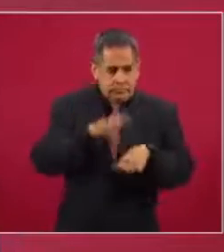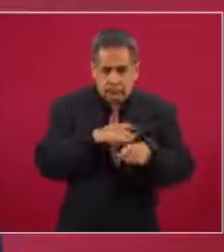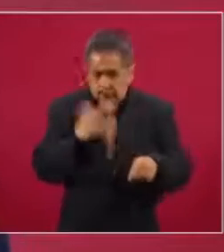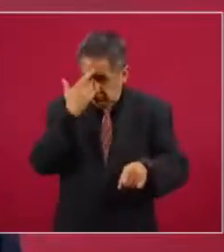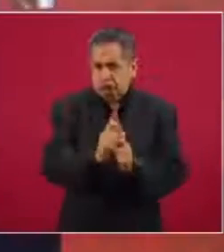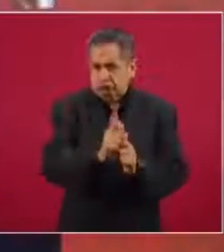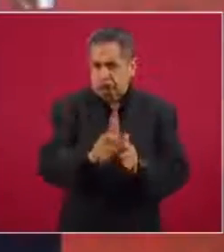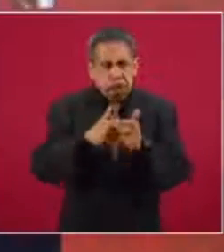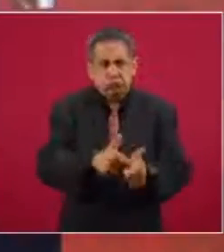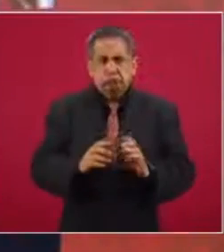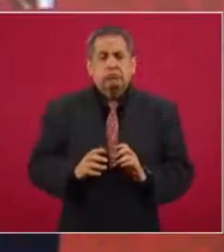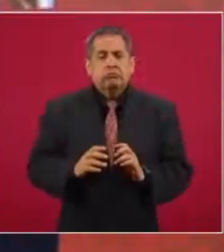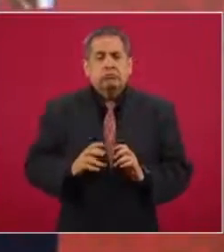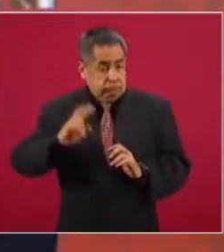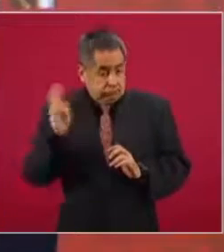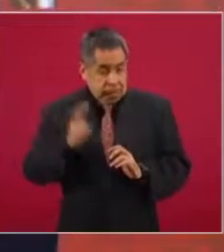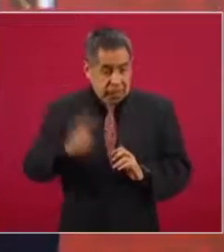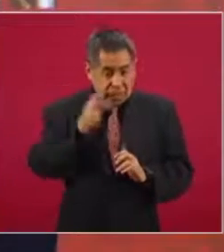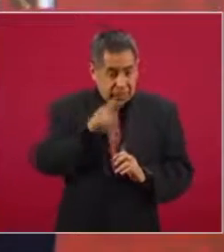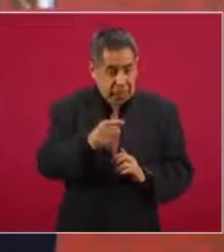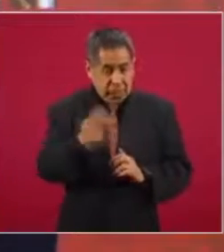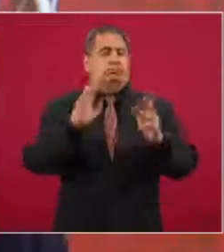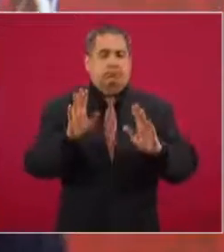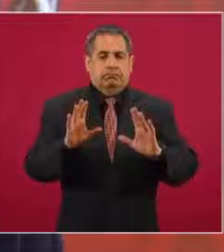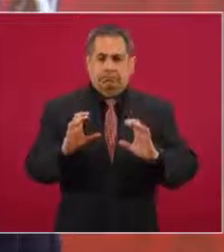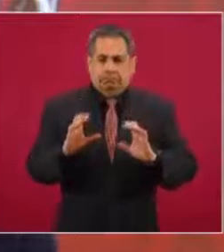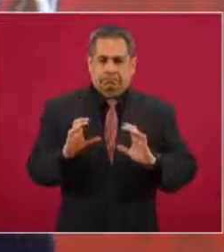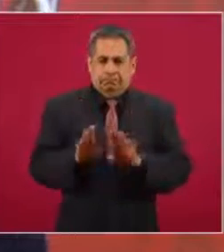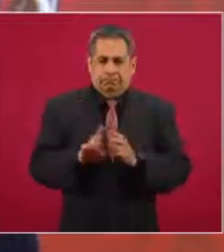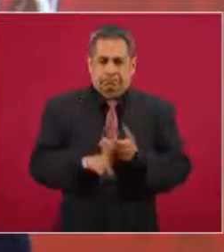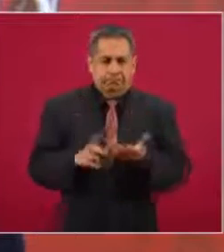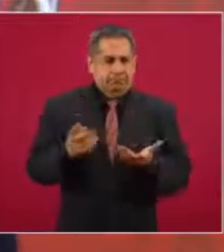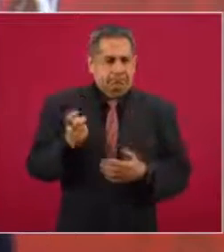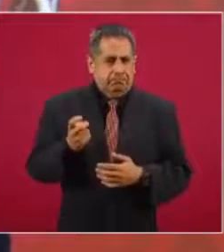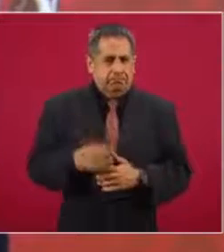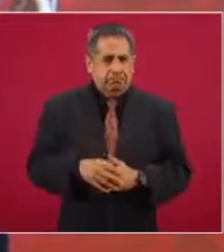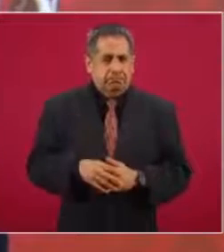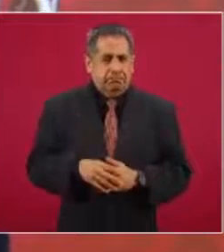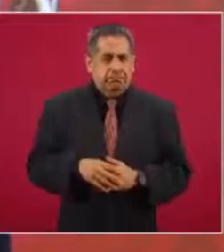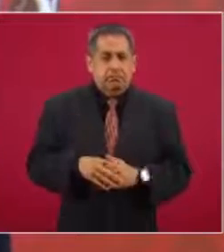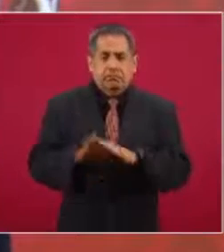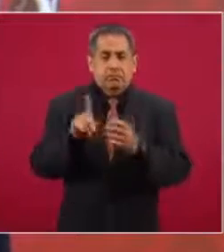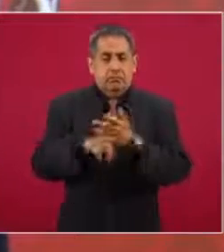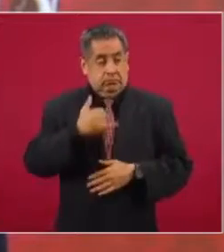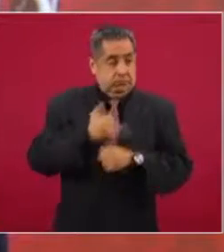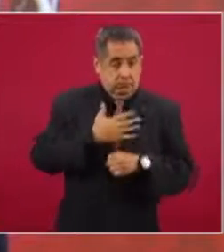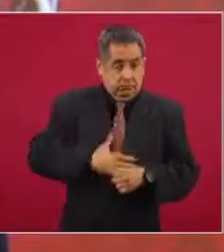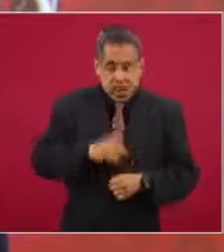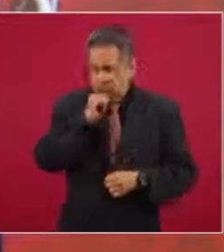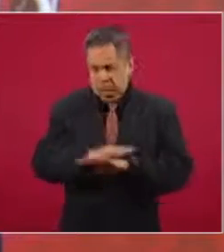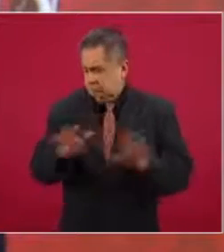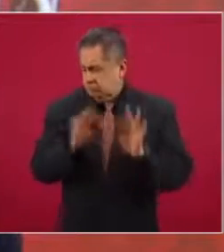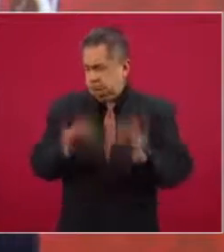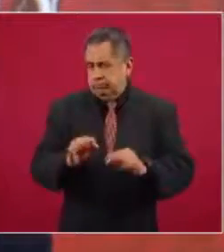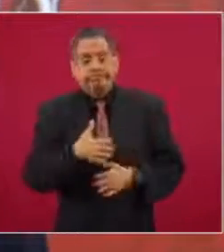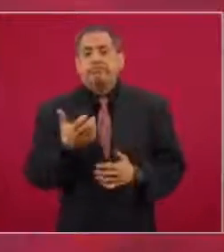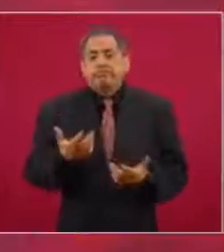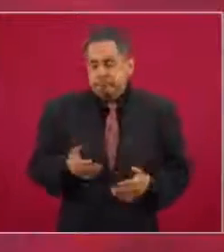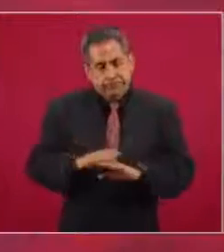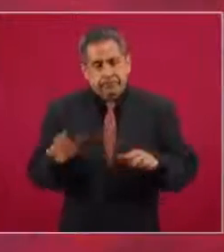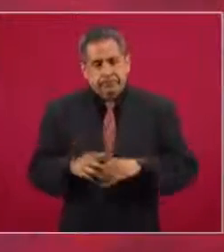justifica, si realmente lo merece, entonces no hay ninguna injusticia. Luego, entonces,